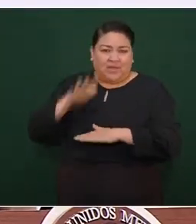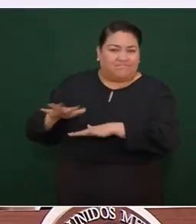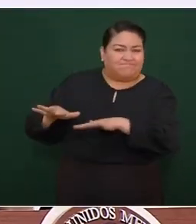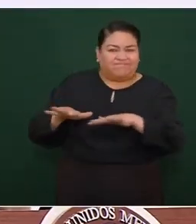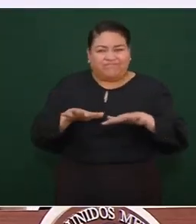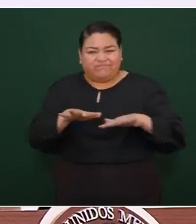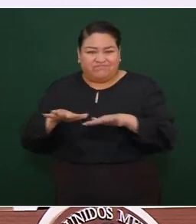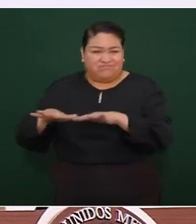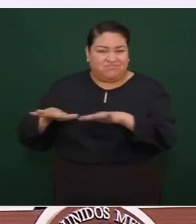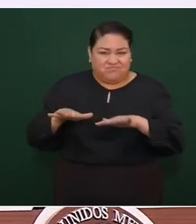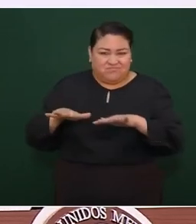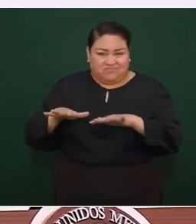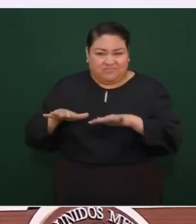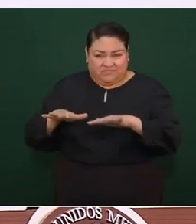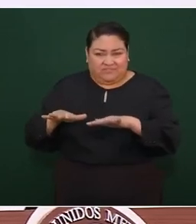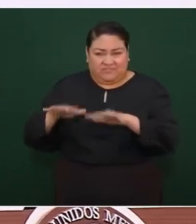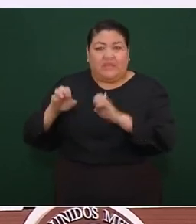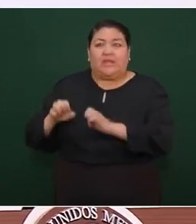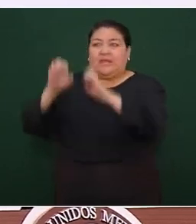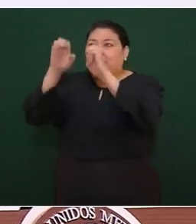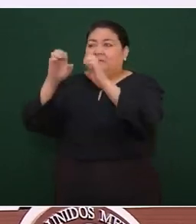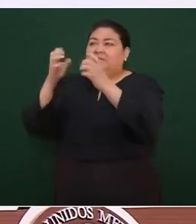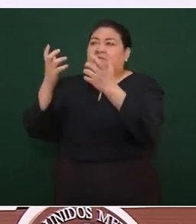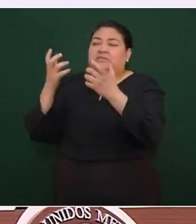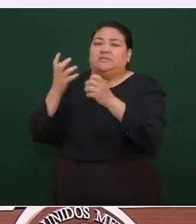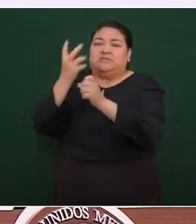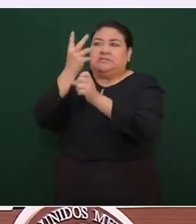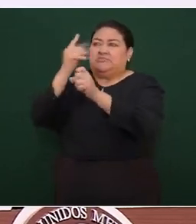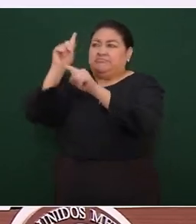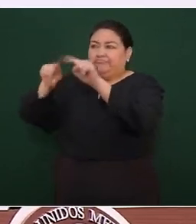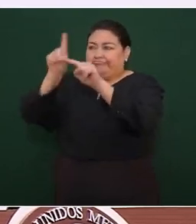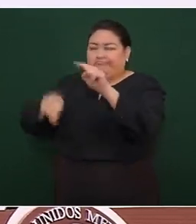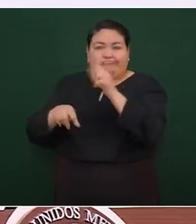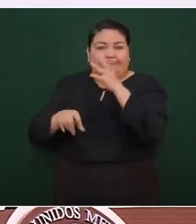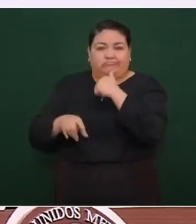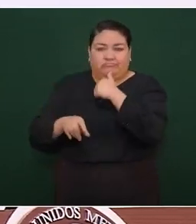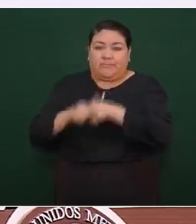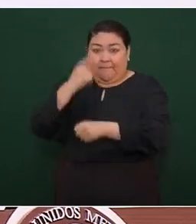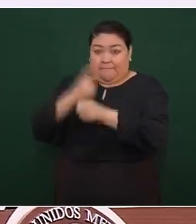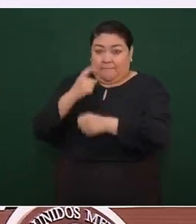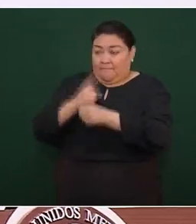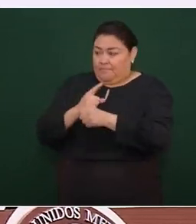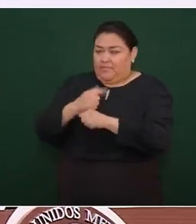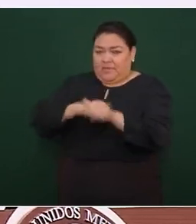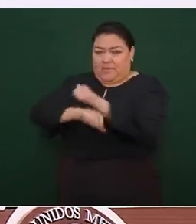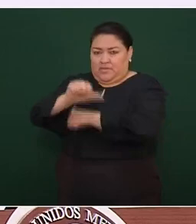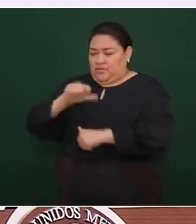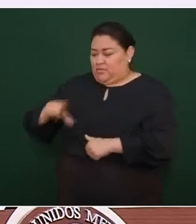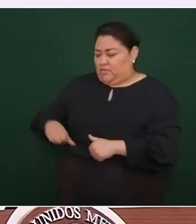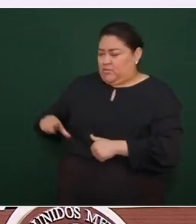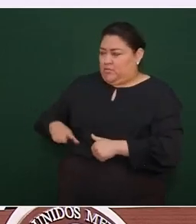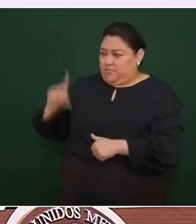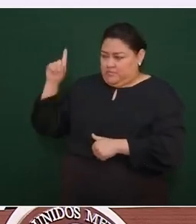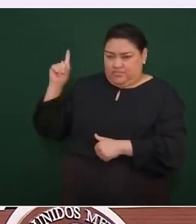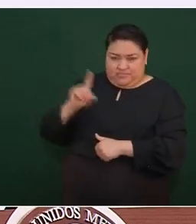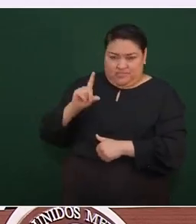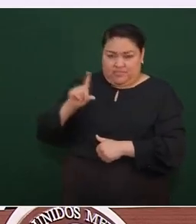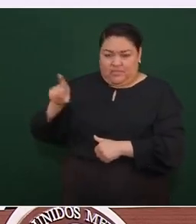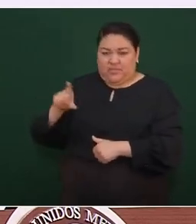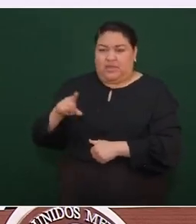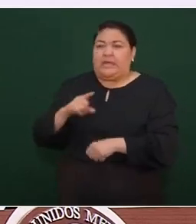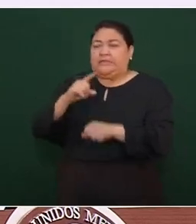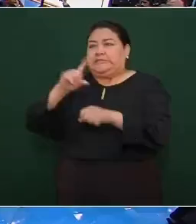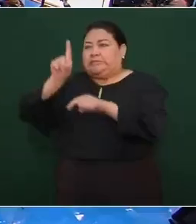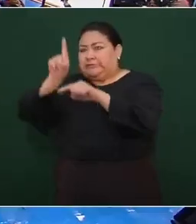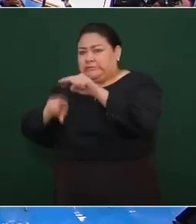temblor y no se pudo hacer la demolición hasta que en el gobierno de usted llegan es una demolición muy